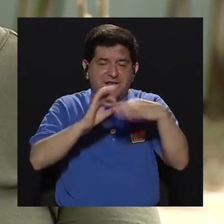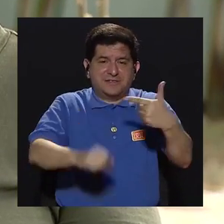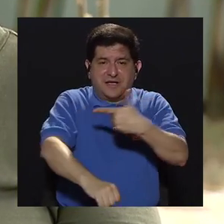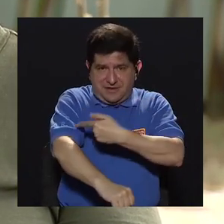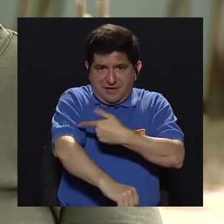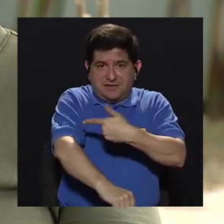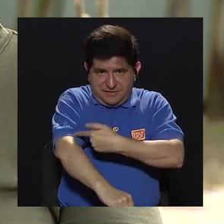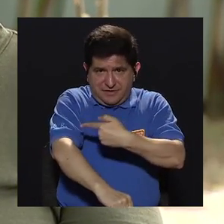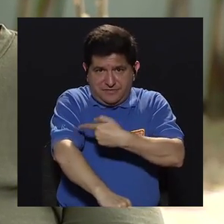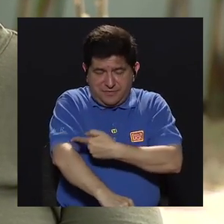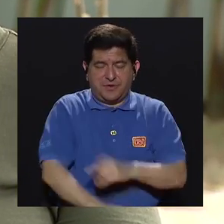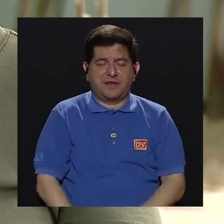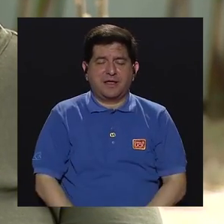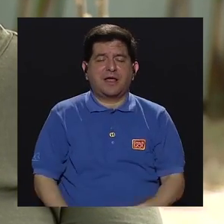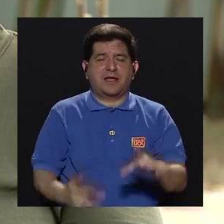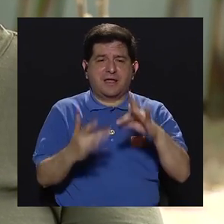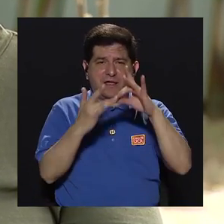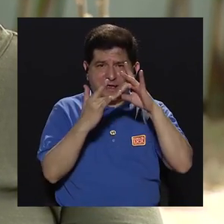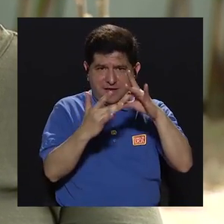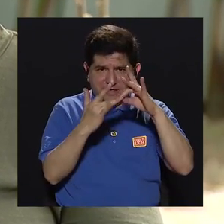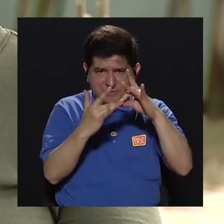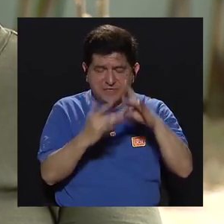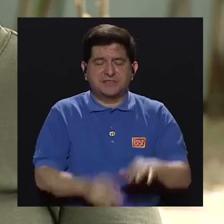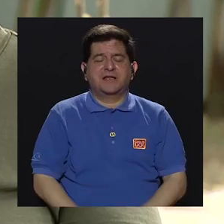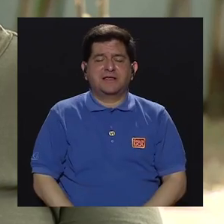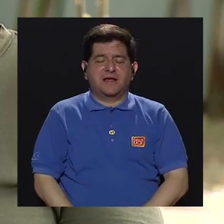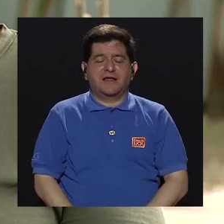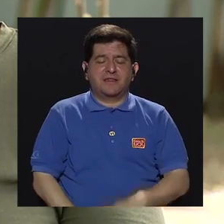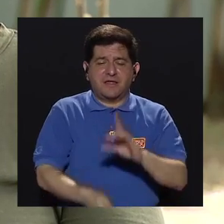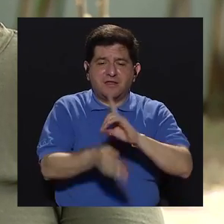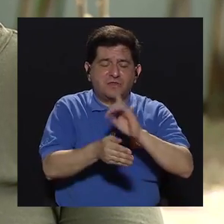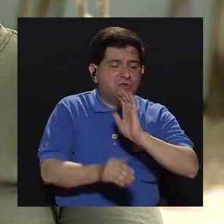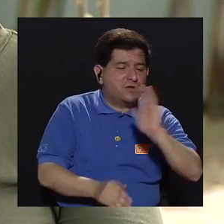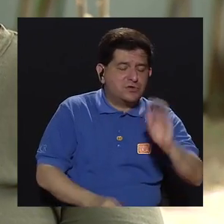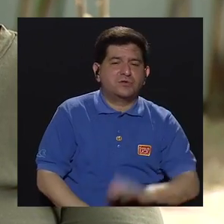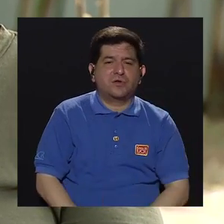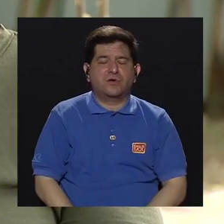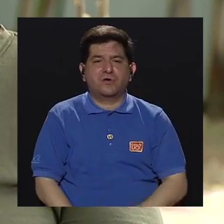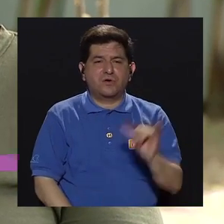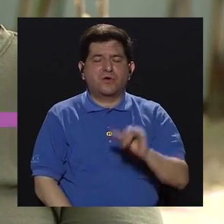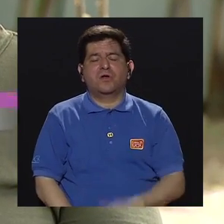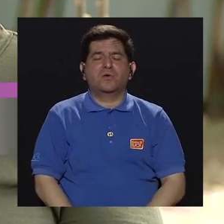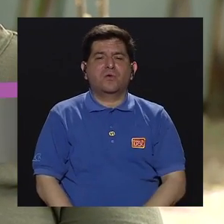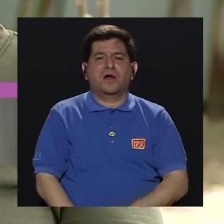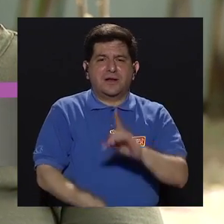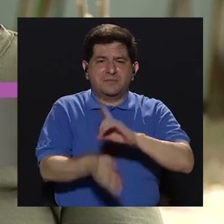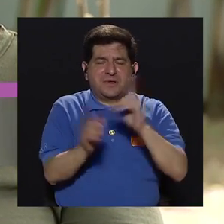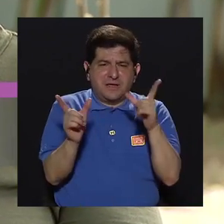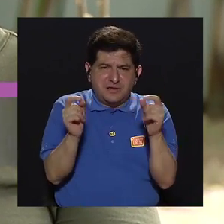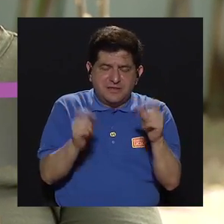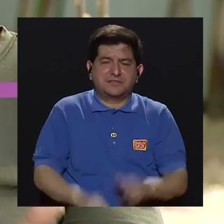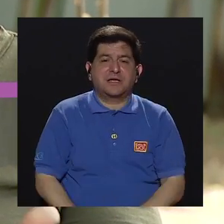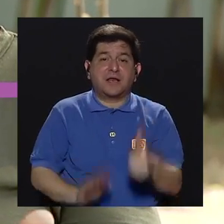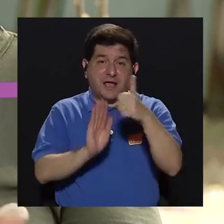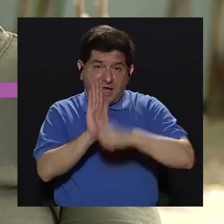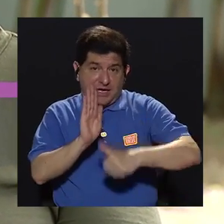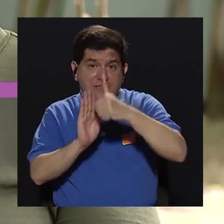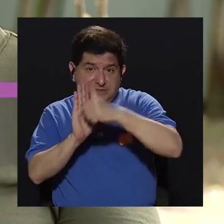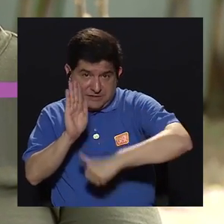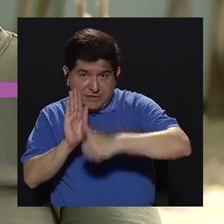enfermería como tal, como las especialidades en pediatría, en oncomatología, en médico quirúrgico,